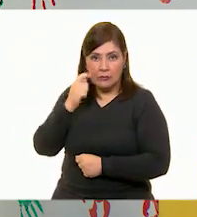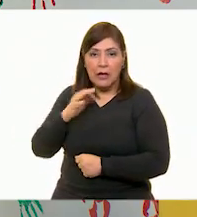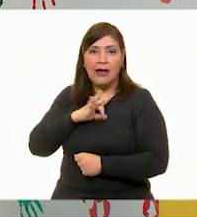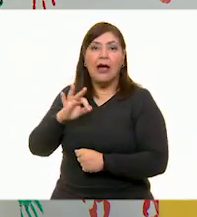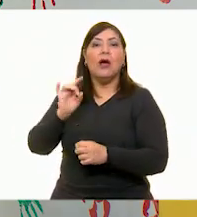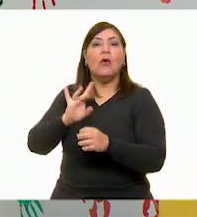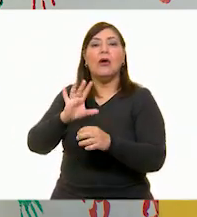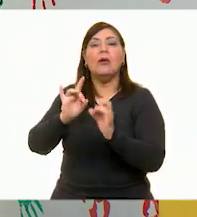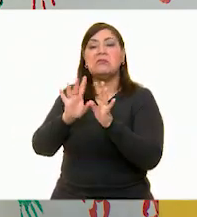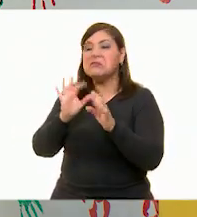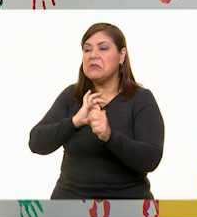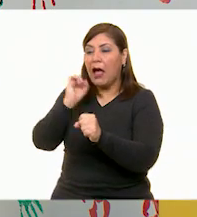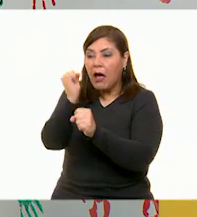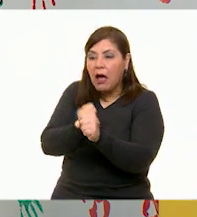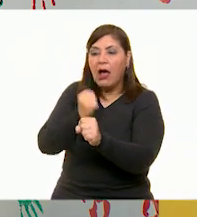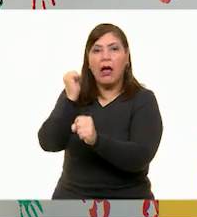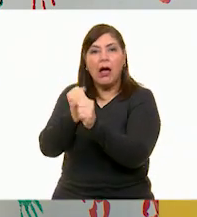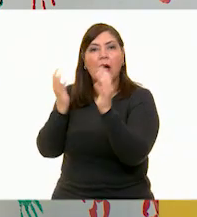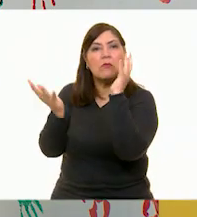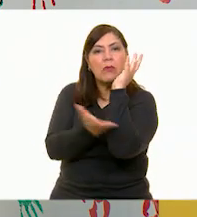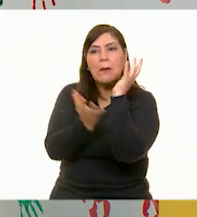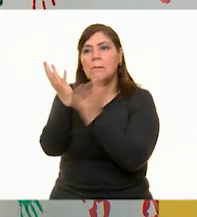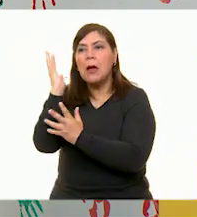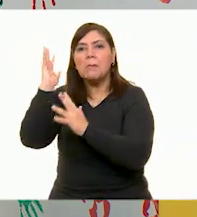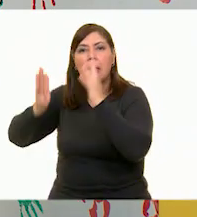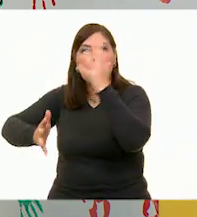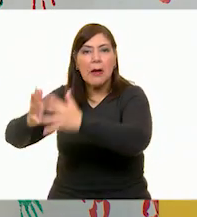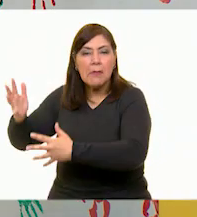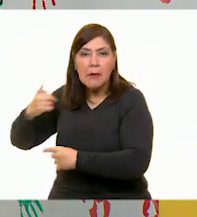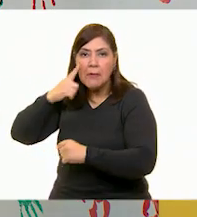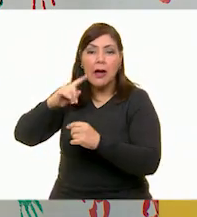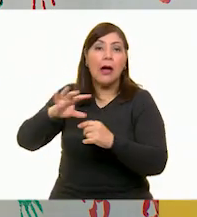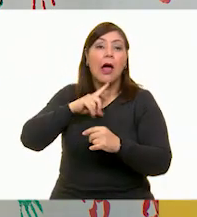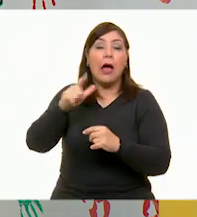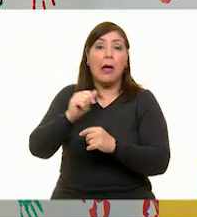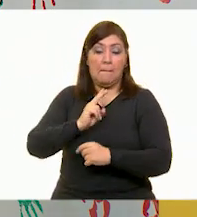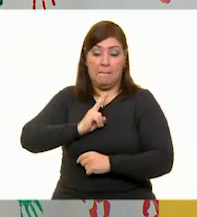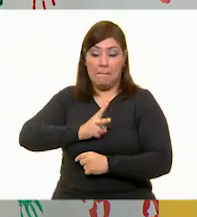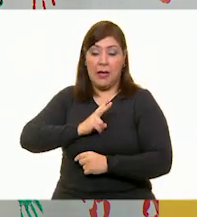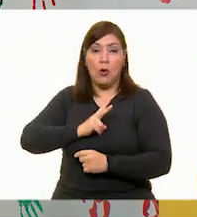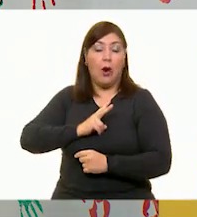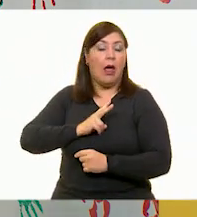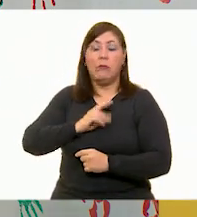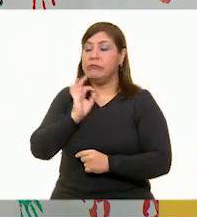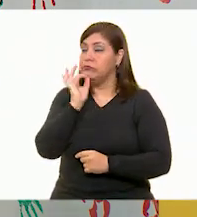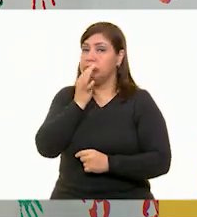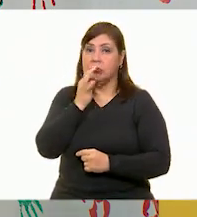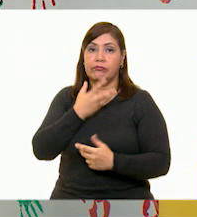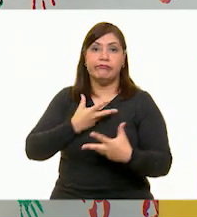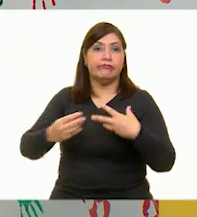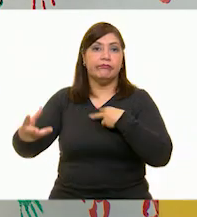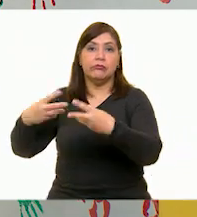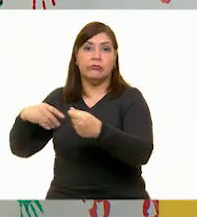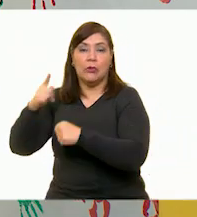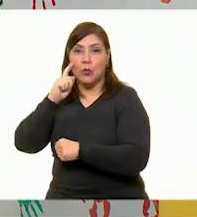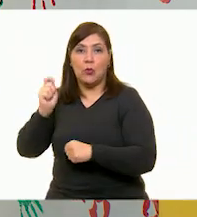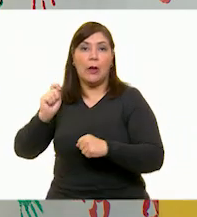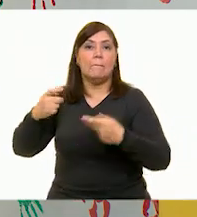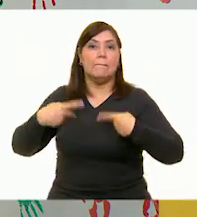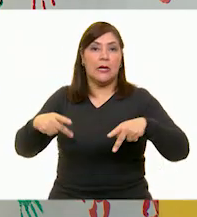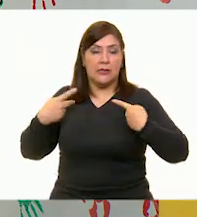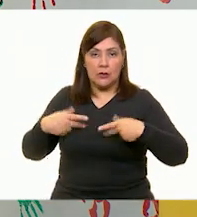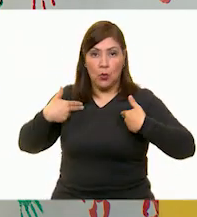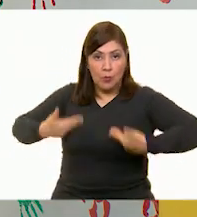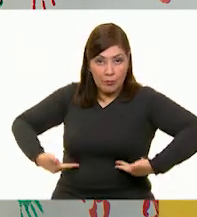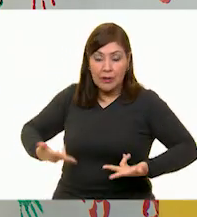ecosistemas, hemos deforestado y contaminado, que estos virus han pasado a los humanos. Y es una de las razones por las que estamos en